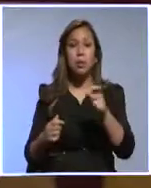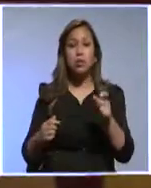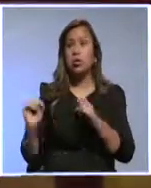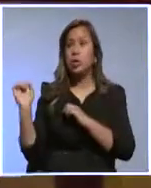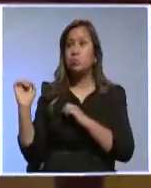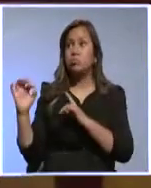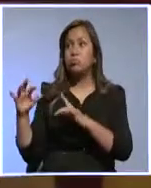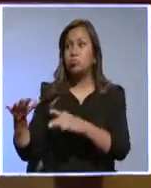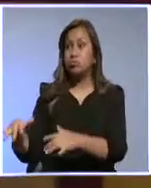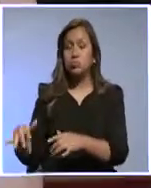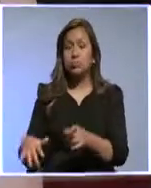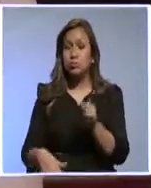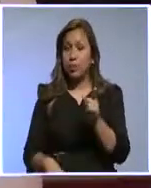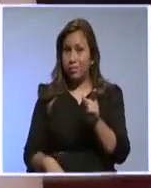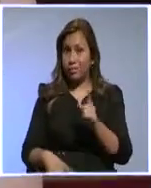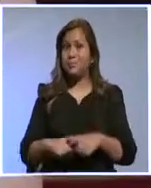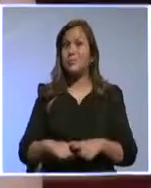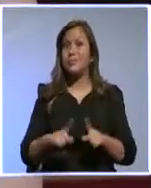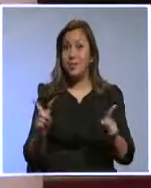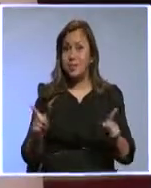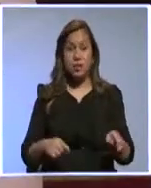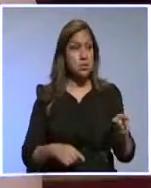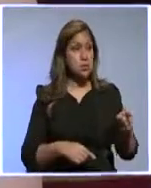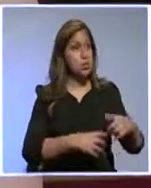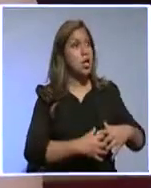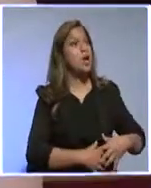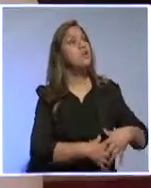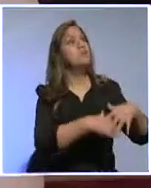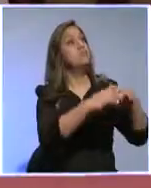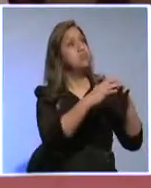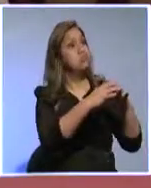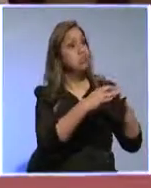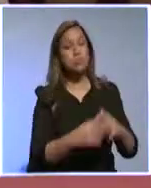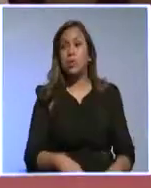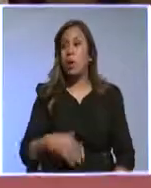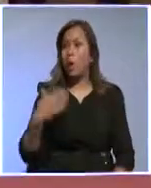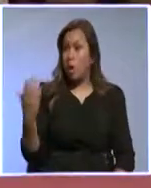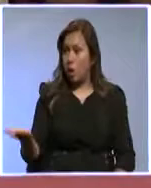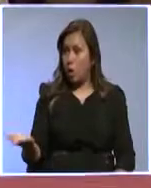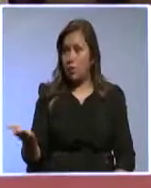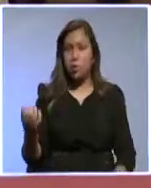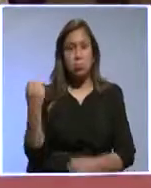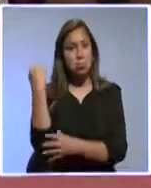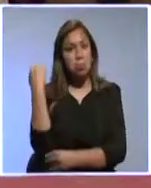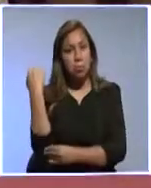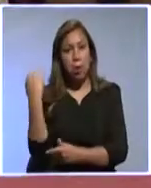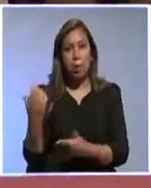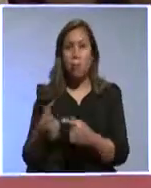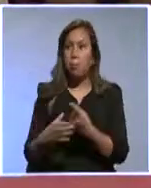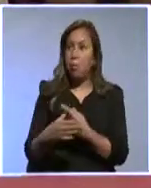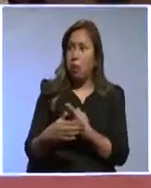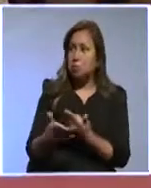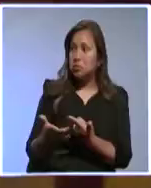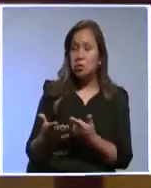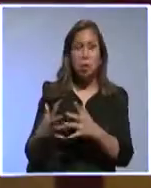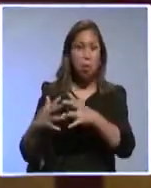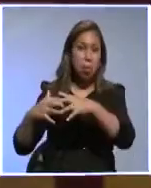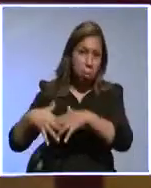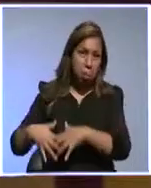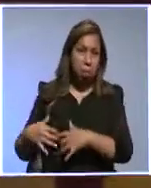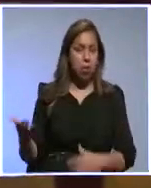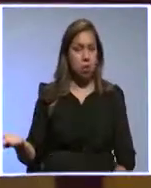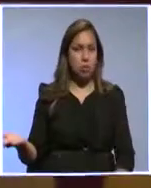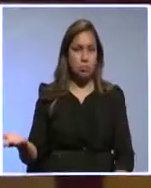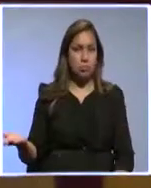Entonces, esa es la gran diferencia. Por eso es que una es lo que es y la otra, bueno, ha tenido un desarrollo, pero no como